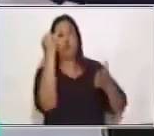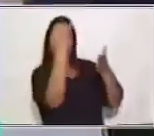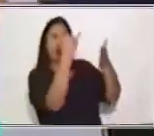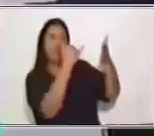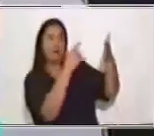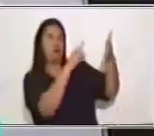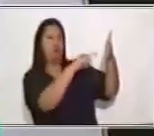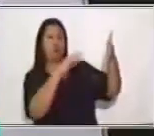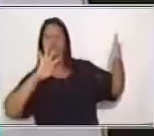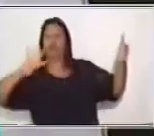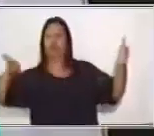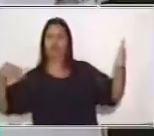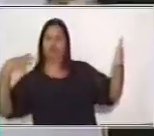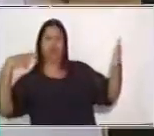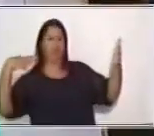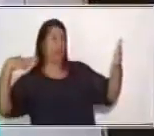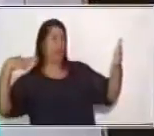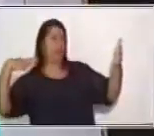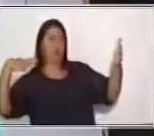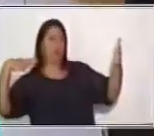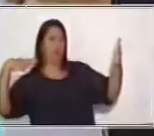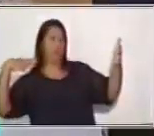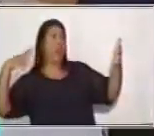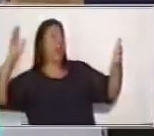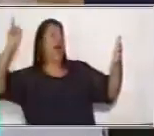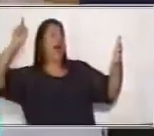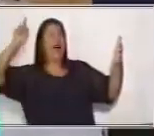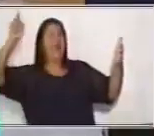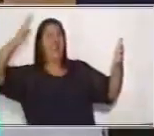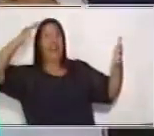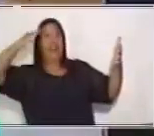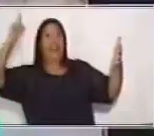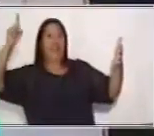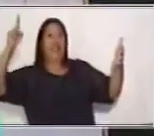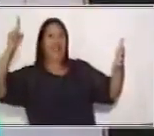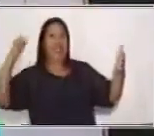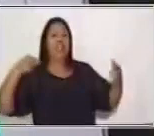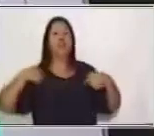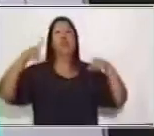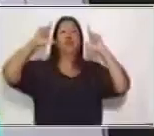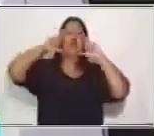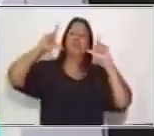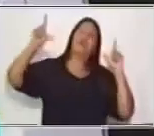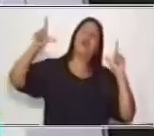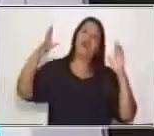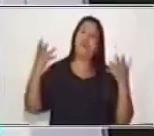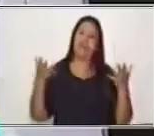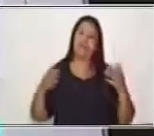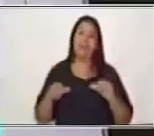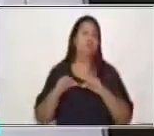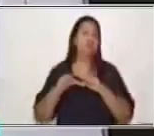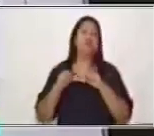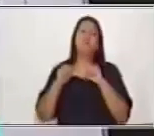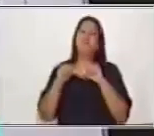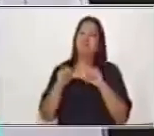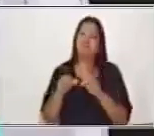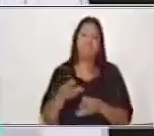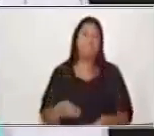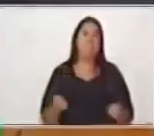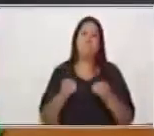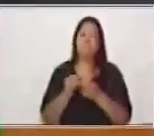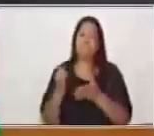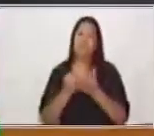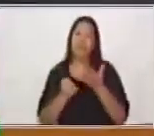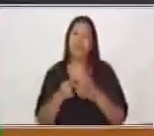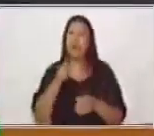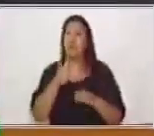ver quién va a adivinar, quién va a adivinar. Y vamos a decir, ¡un sol! Muy bien, y así lo puedes hacer. Si no tienes una